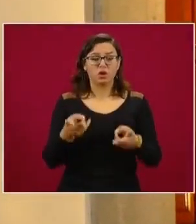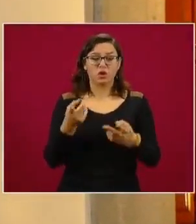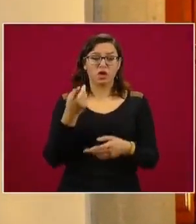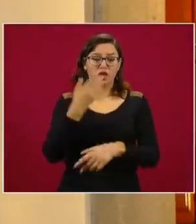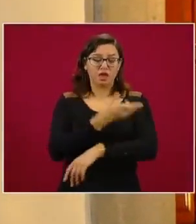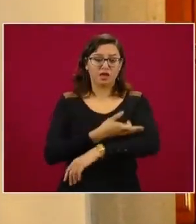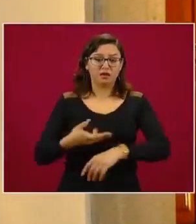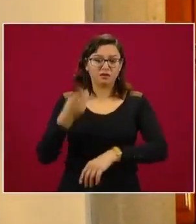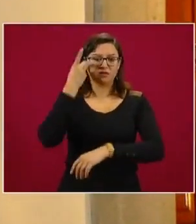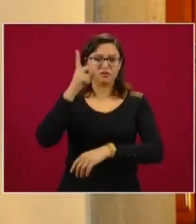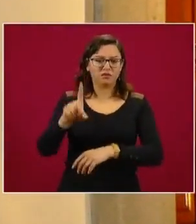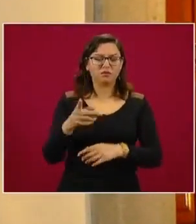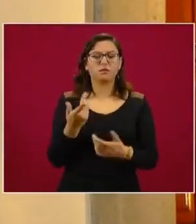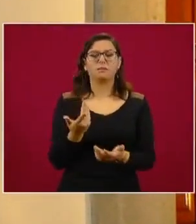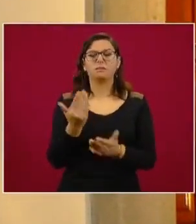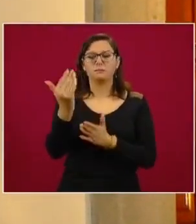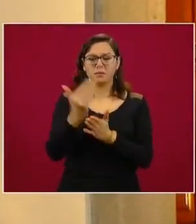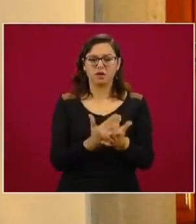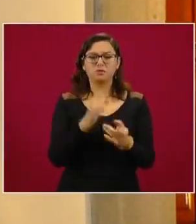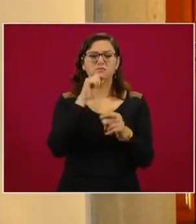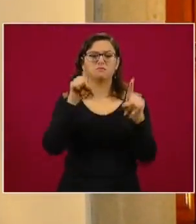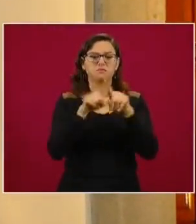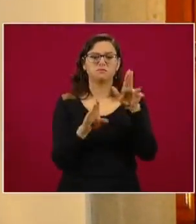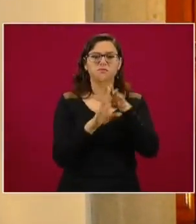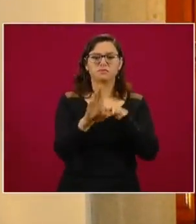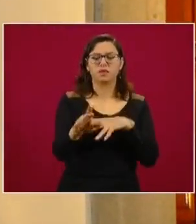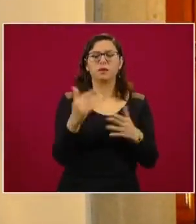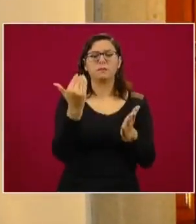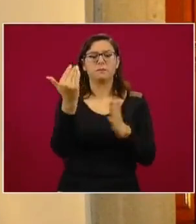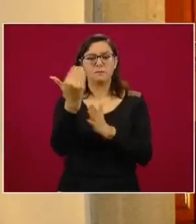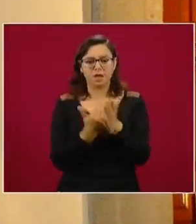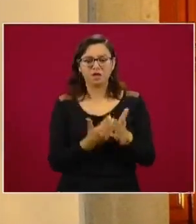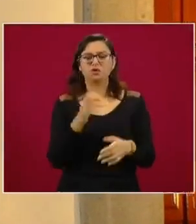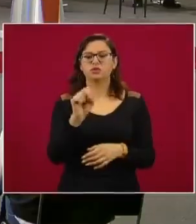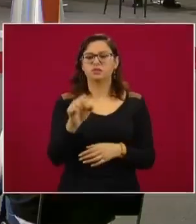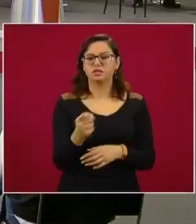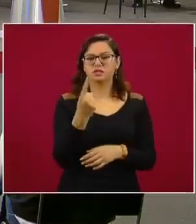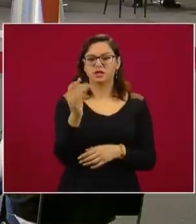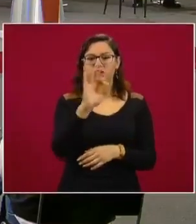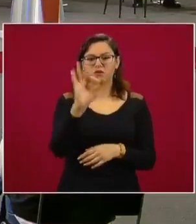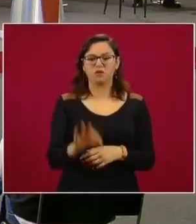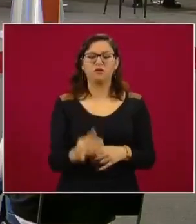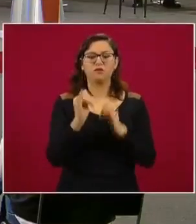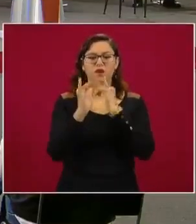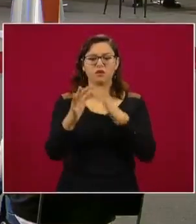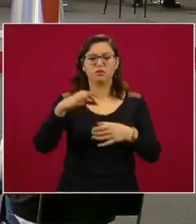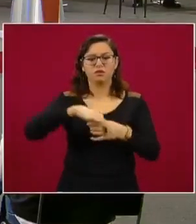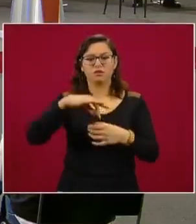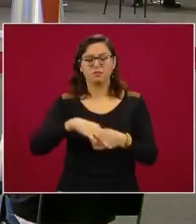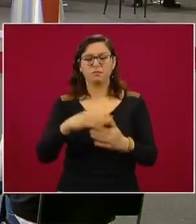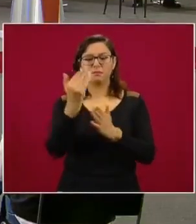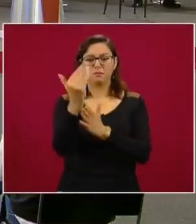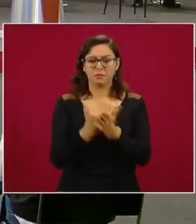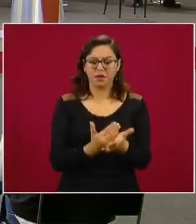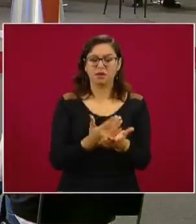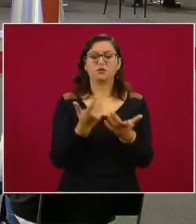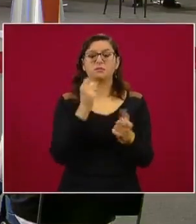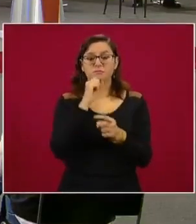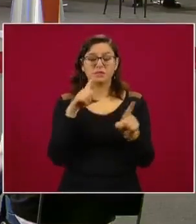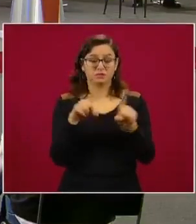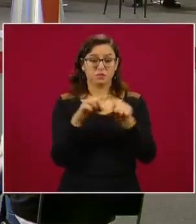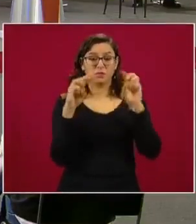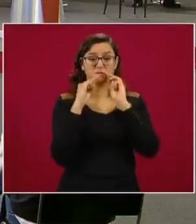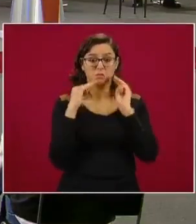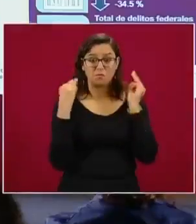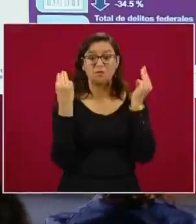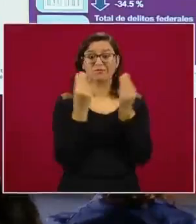fiscales, menos 4, migratorios, menos 61, electorales, menos 24, delincuencia organizada. Aquí tenemos